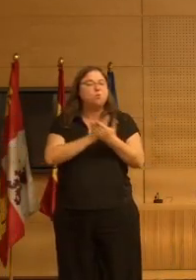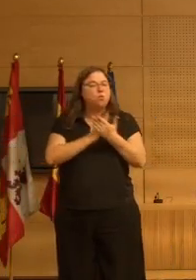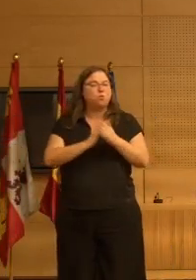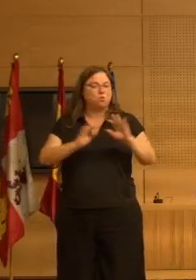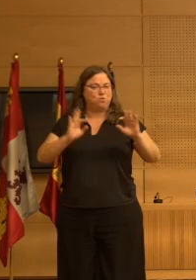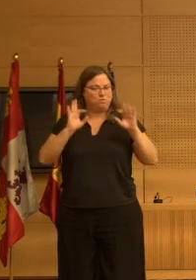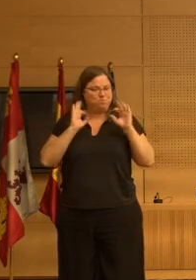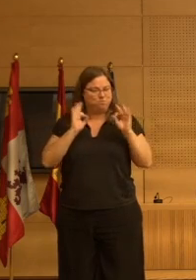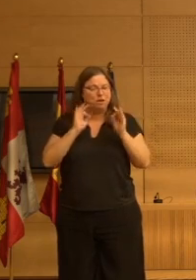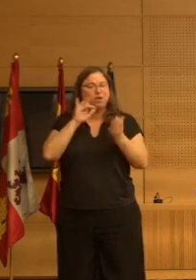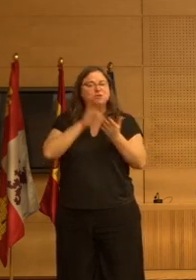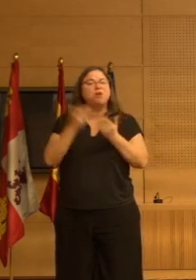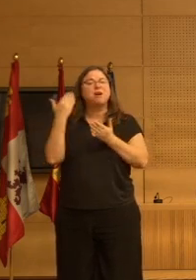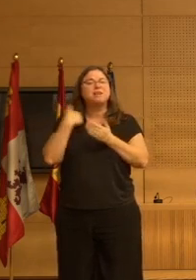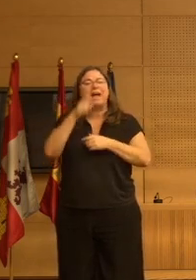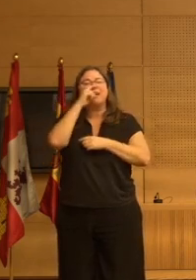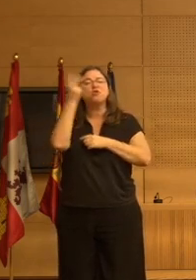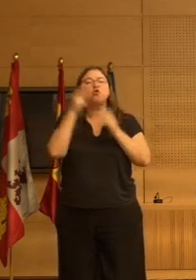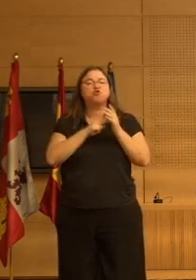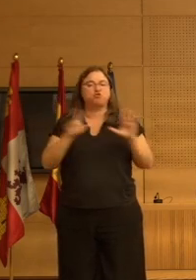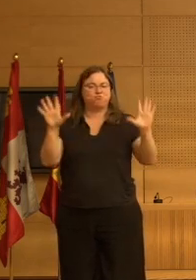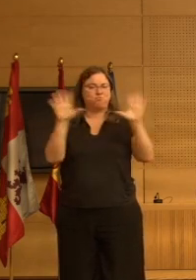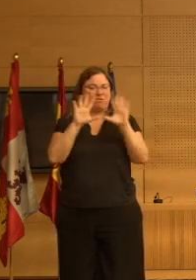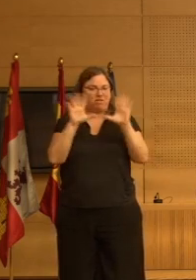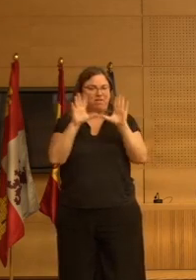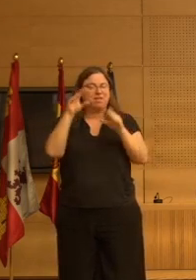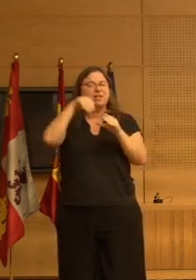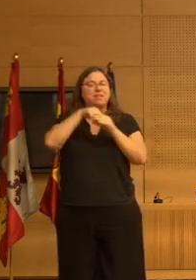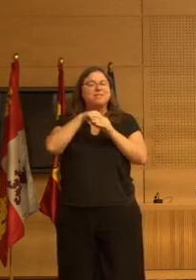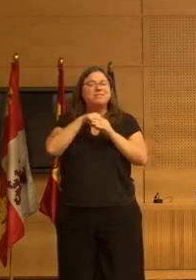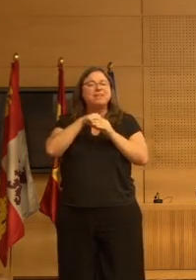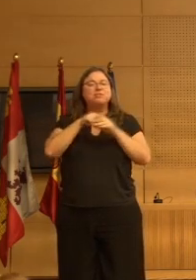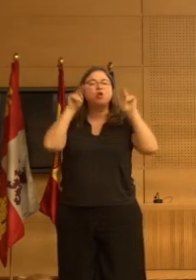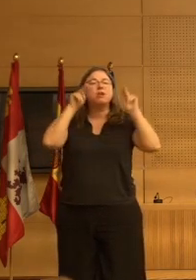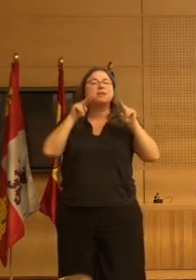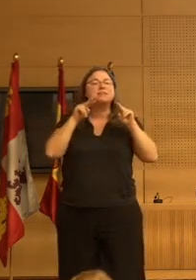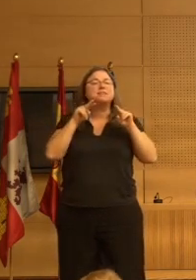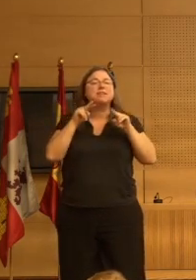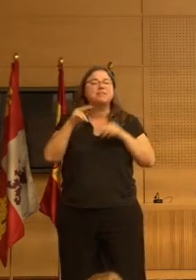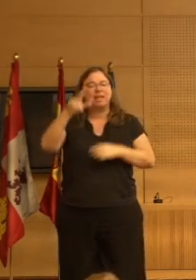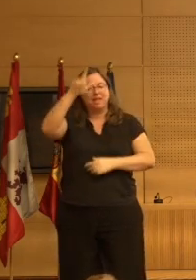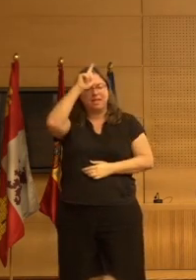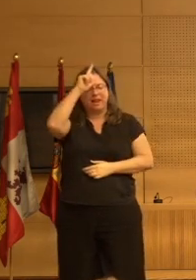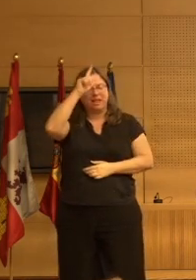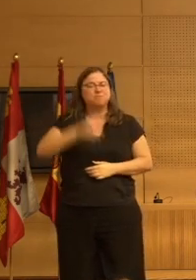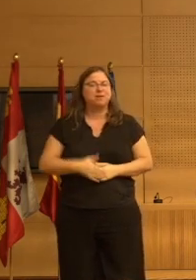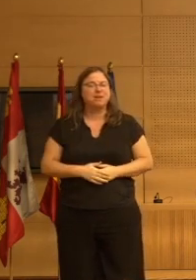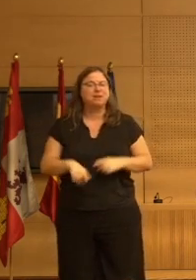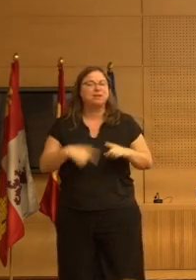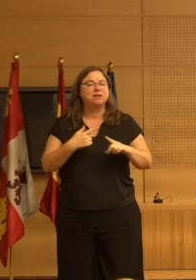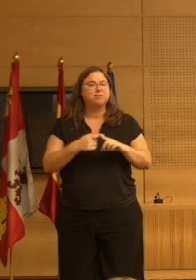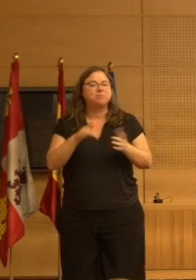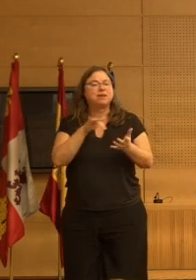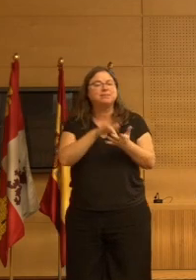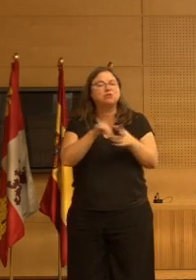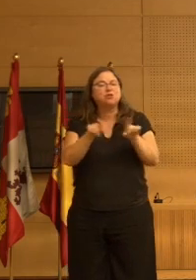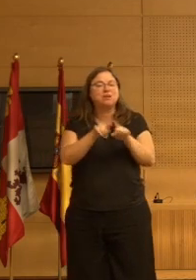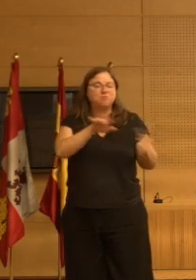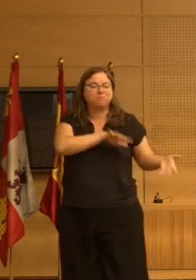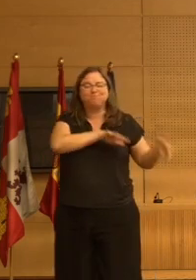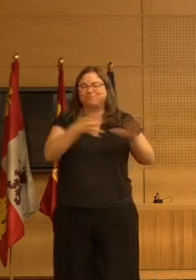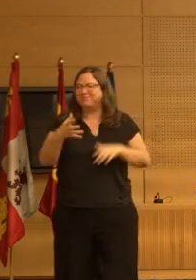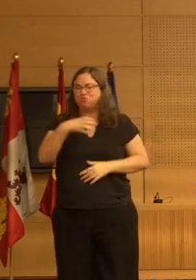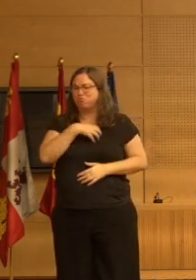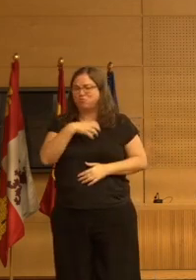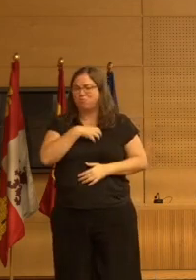2010 en un estudio que se hace en residencias alemanas por Magic y colaboradores en el cual no lo he querido traducir en